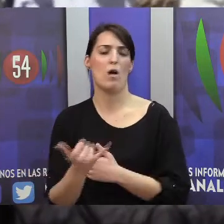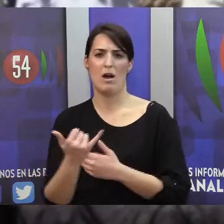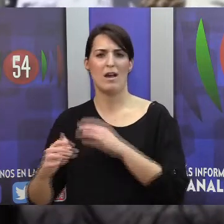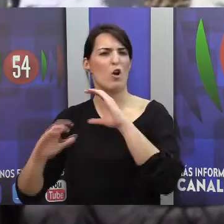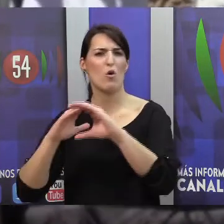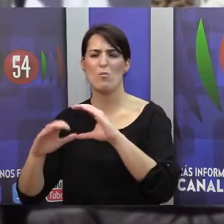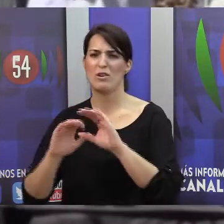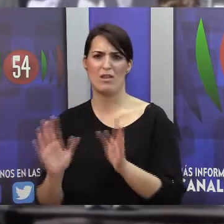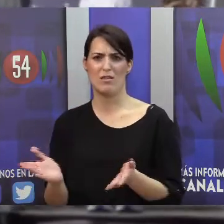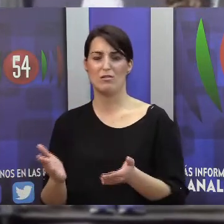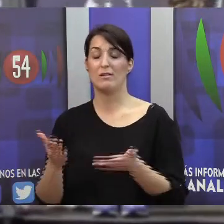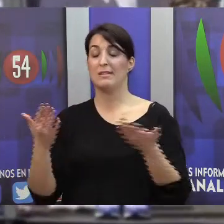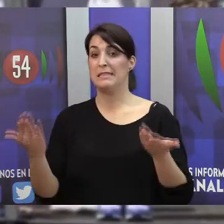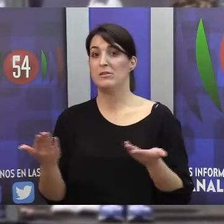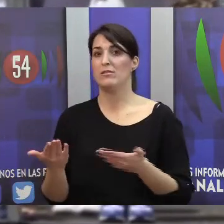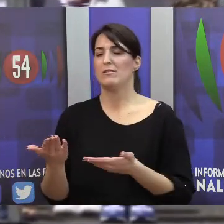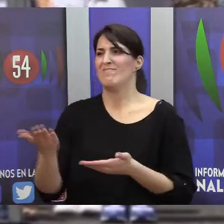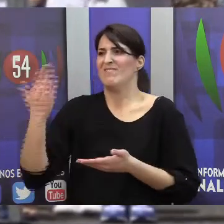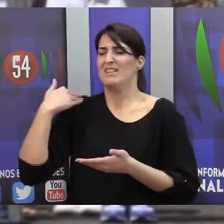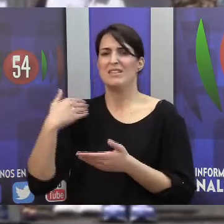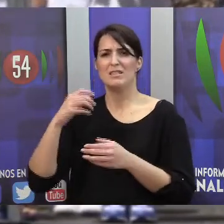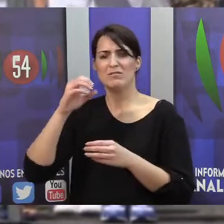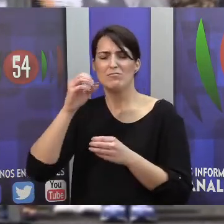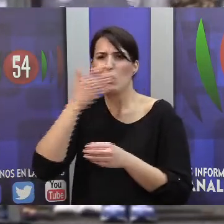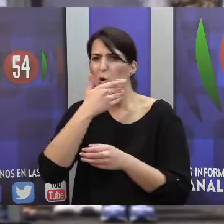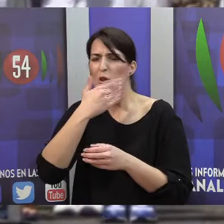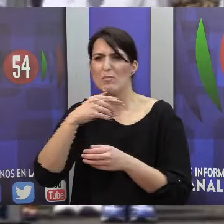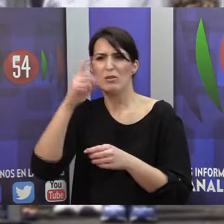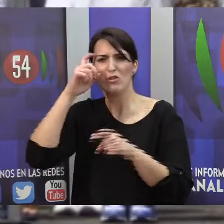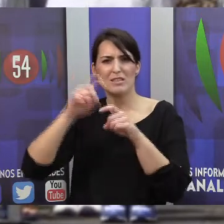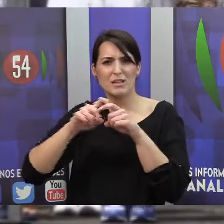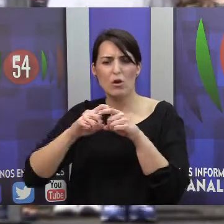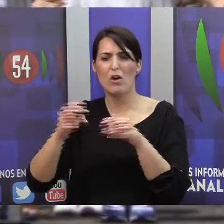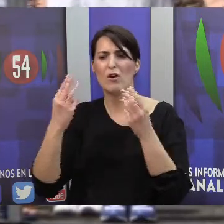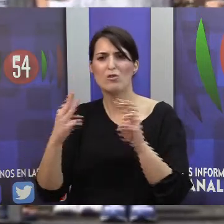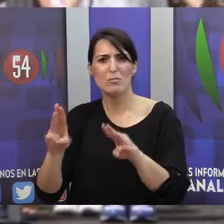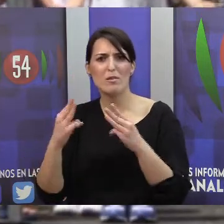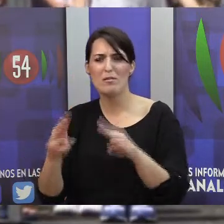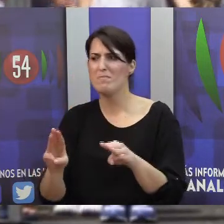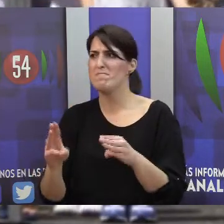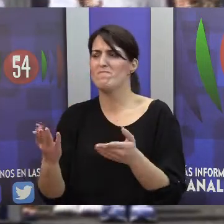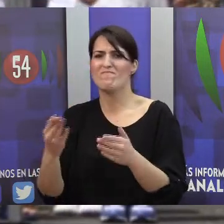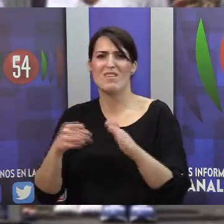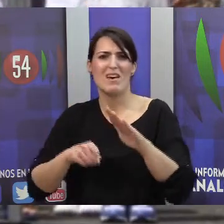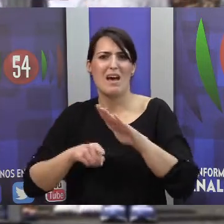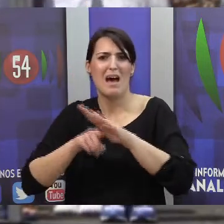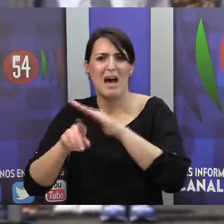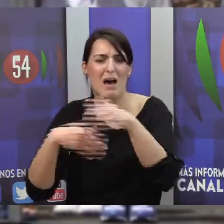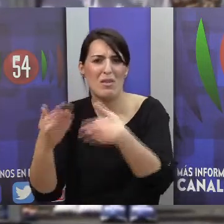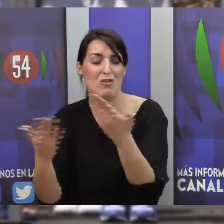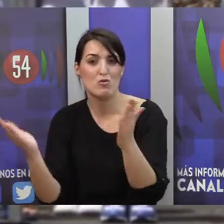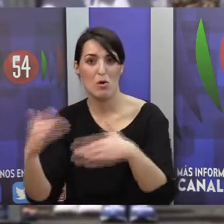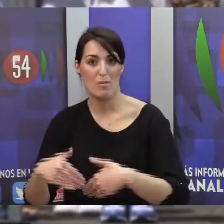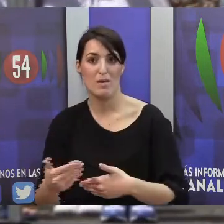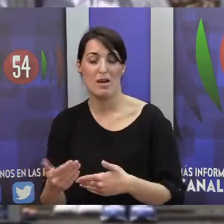técnicas, ni los conocimientos, ni psicológicos, ni pedagógicos, estaban tan avanzados como para discernir que había dos vías de aprender